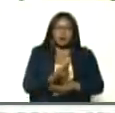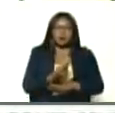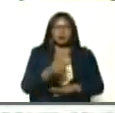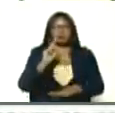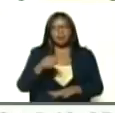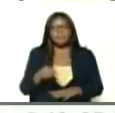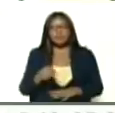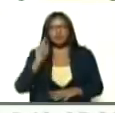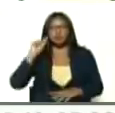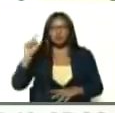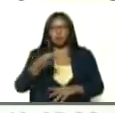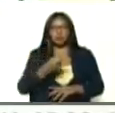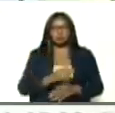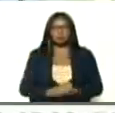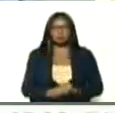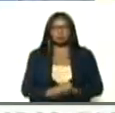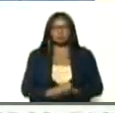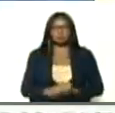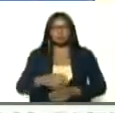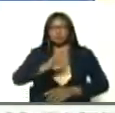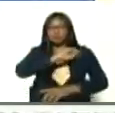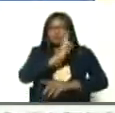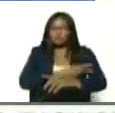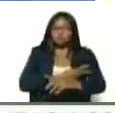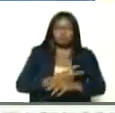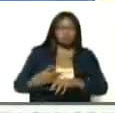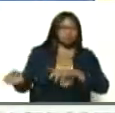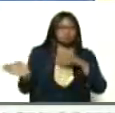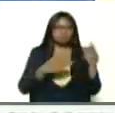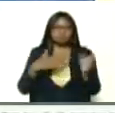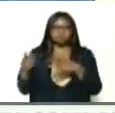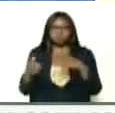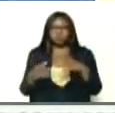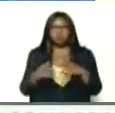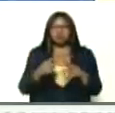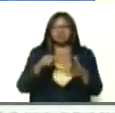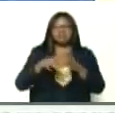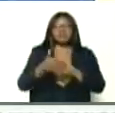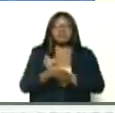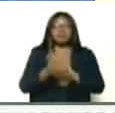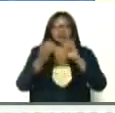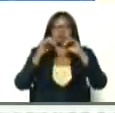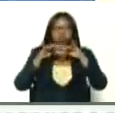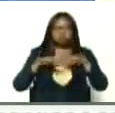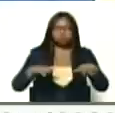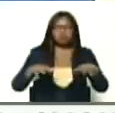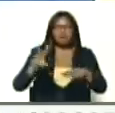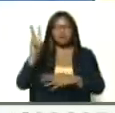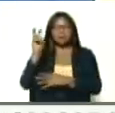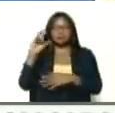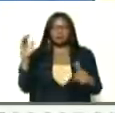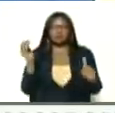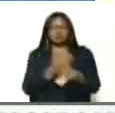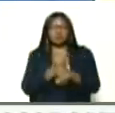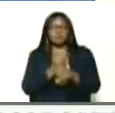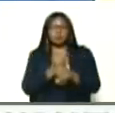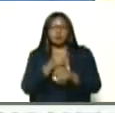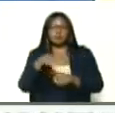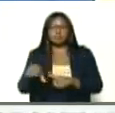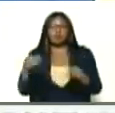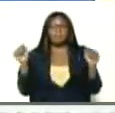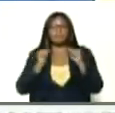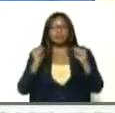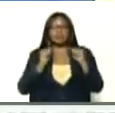Huarico, con fuerza, esto no quiere decir, que no llegue a otros lados, antes de ayer, el viernes, detectamos un caso, en el estado